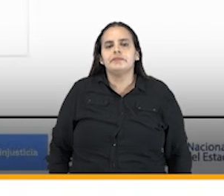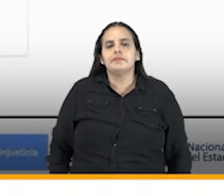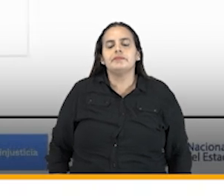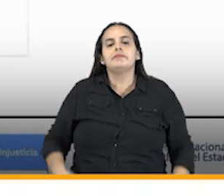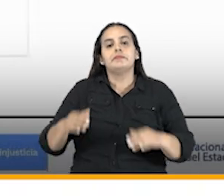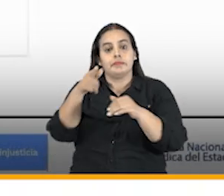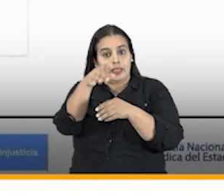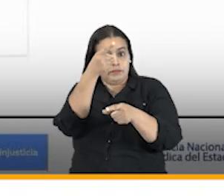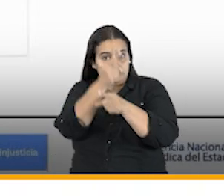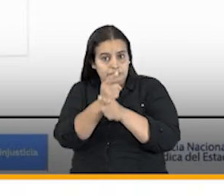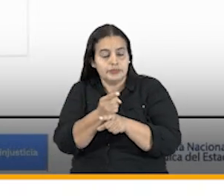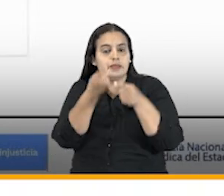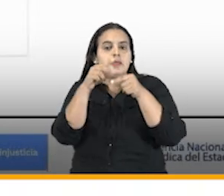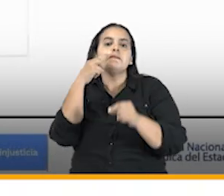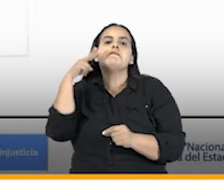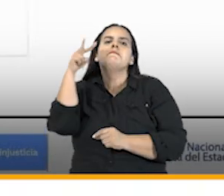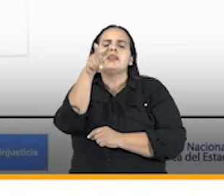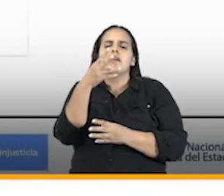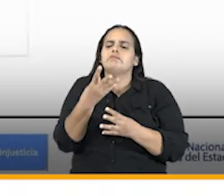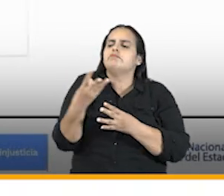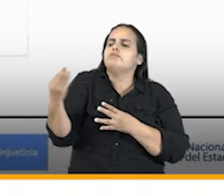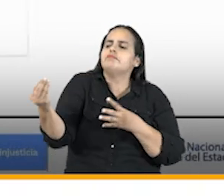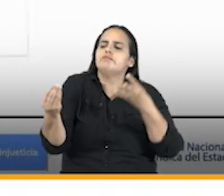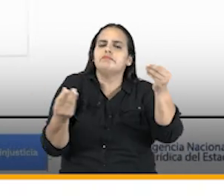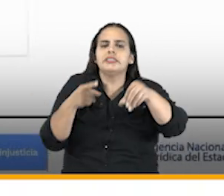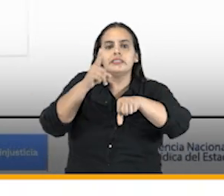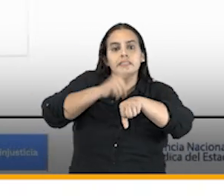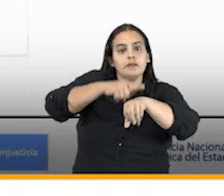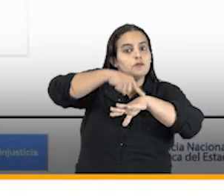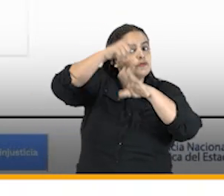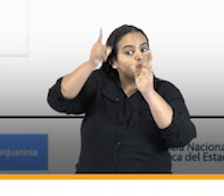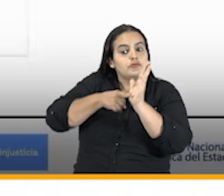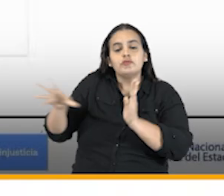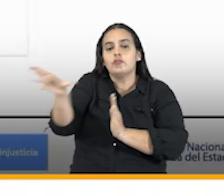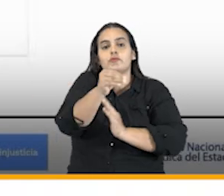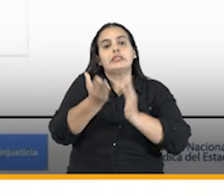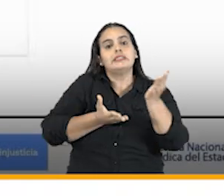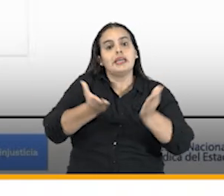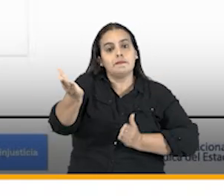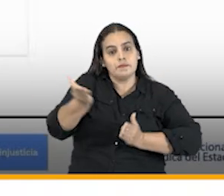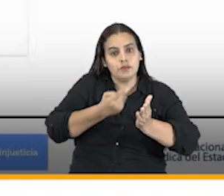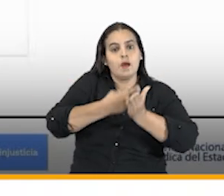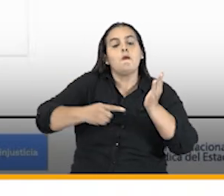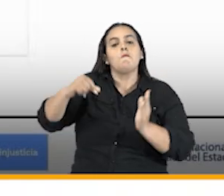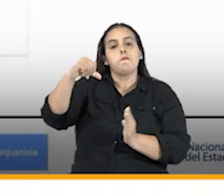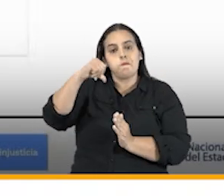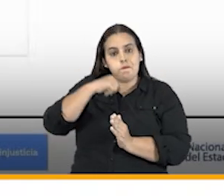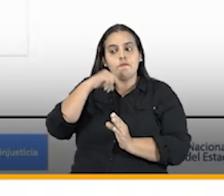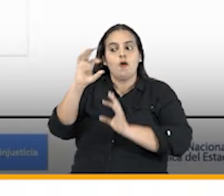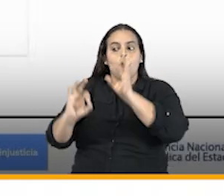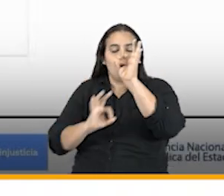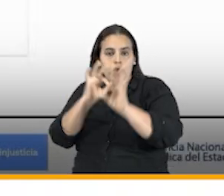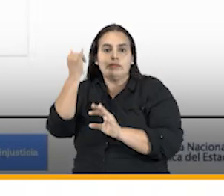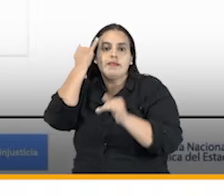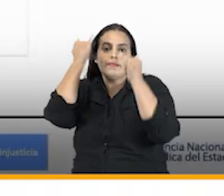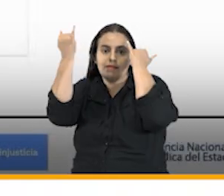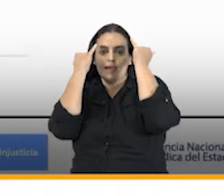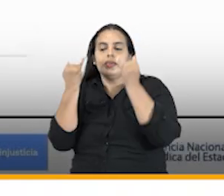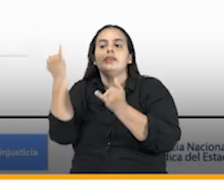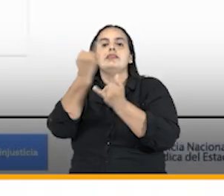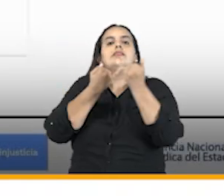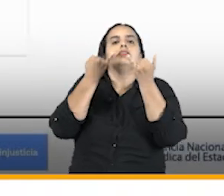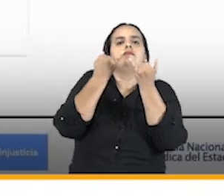nos permite también mirar la distribución del tiempo total por los servicios que ofrece la agencia entonces en ese orden de idea podemos